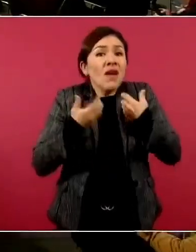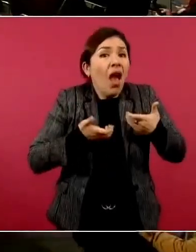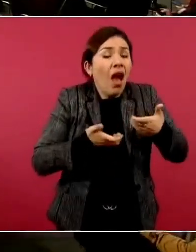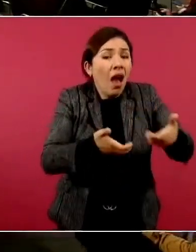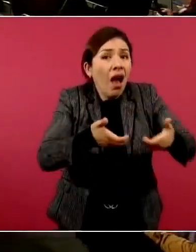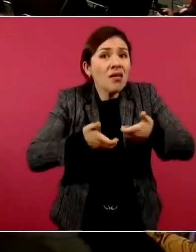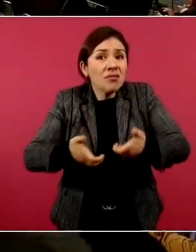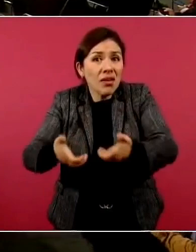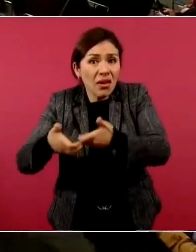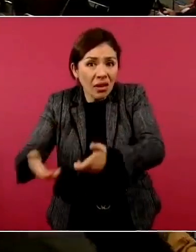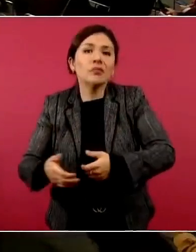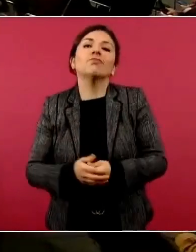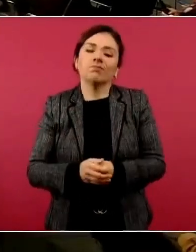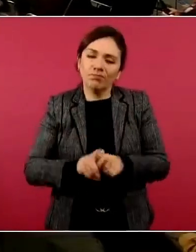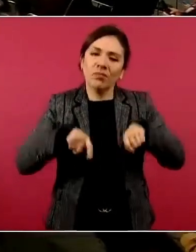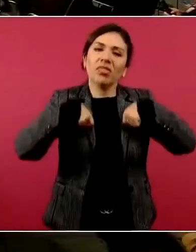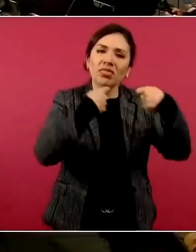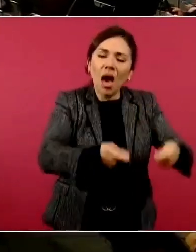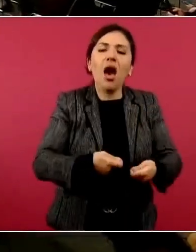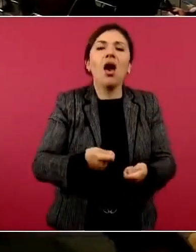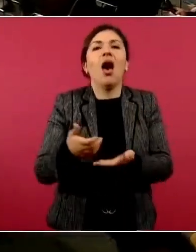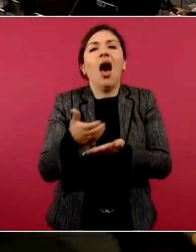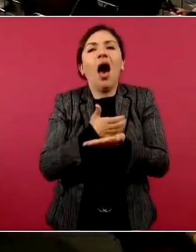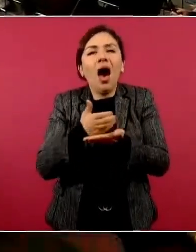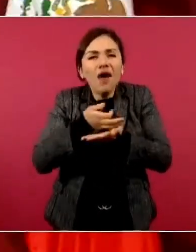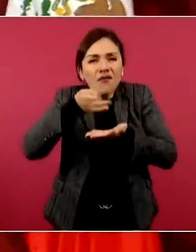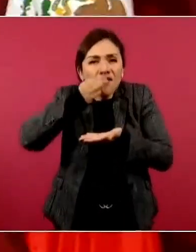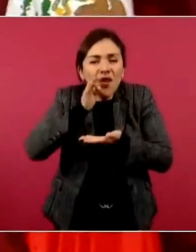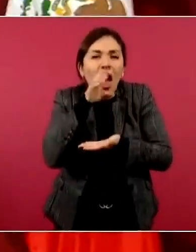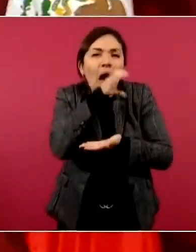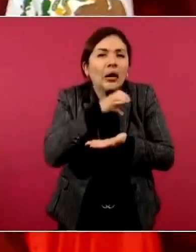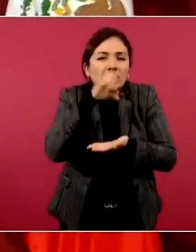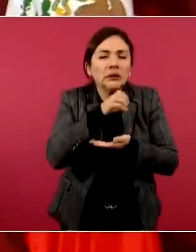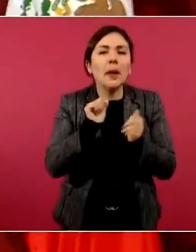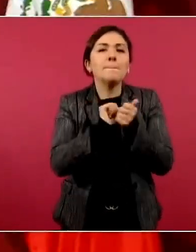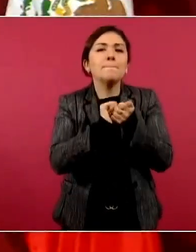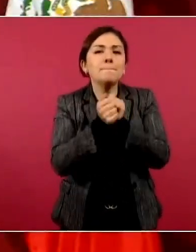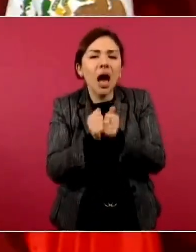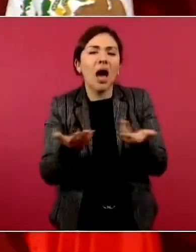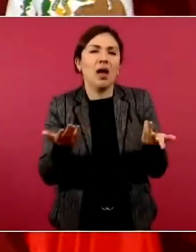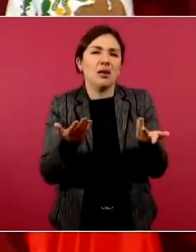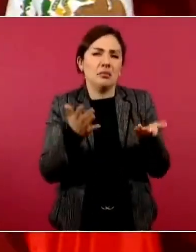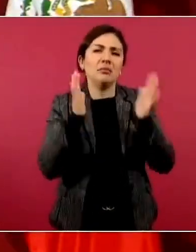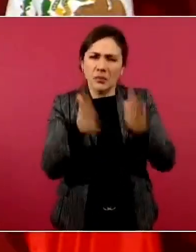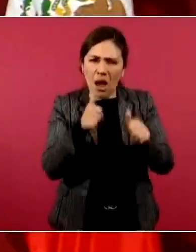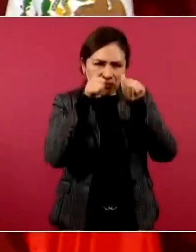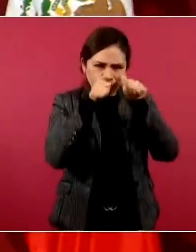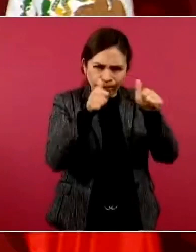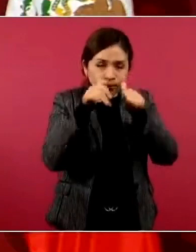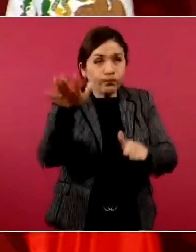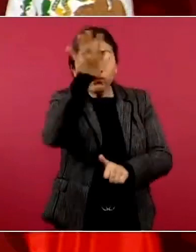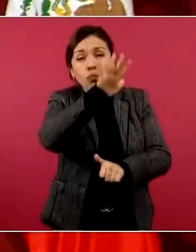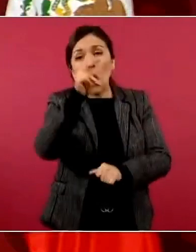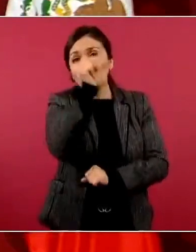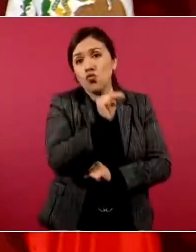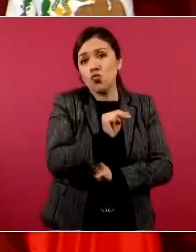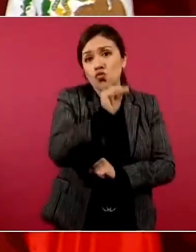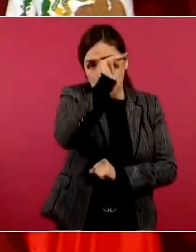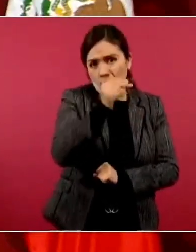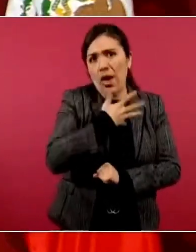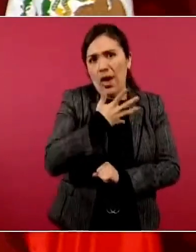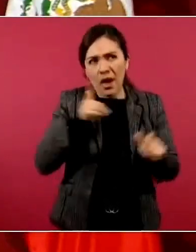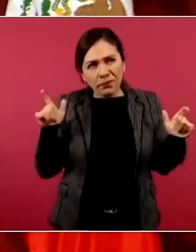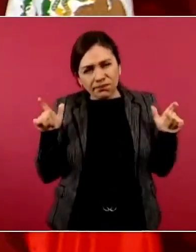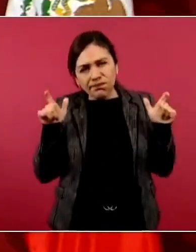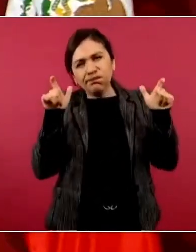se les está entregando café caliente, pan, se está atendiendo todo el norte, hay un despliegue